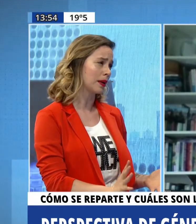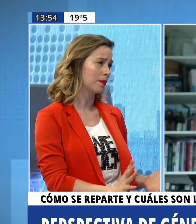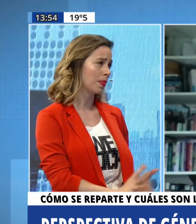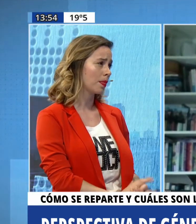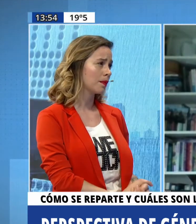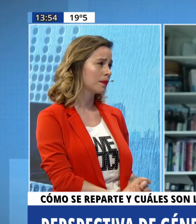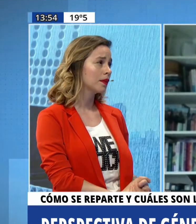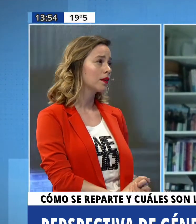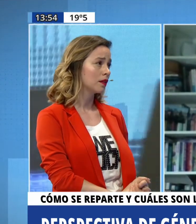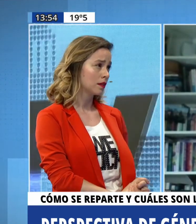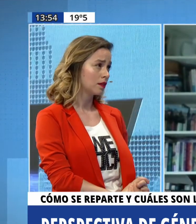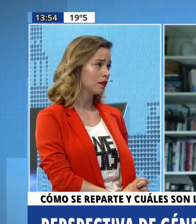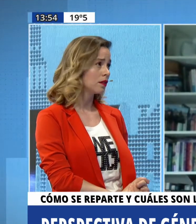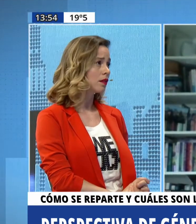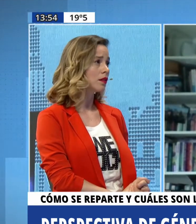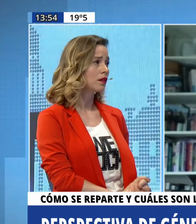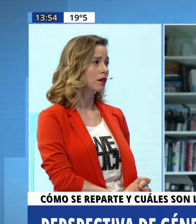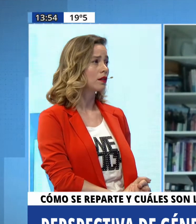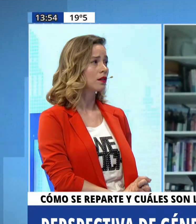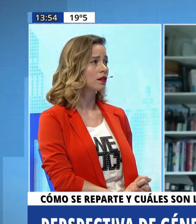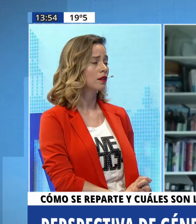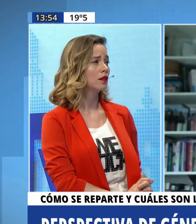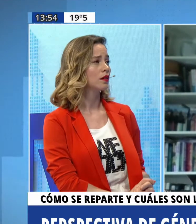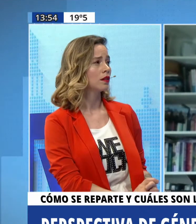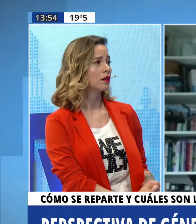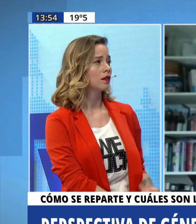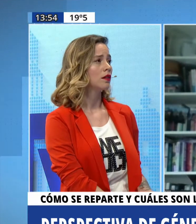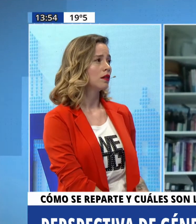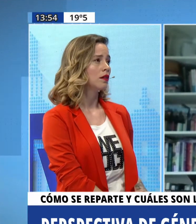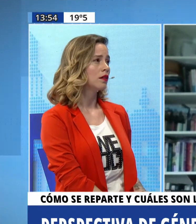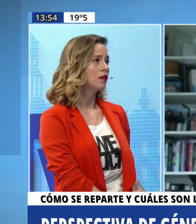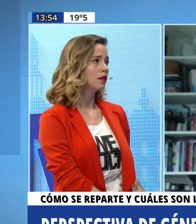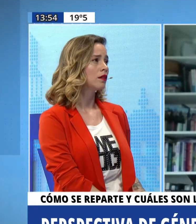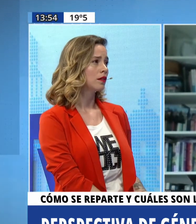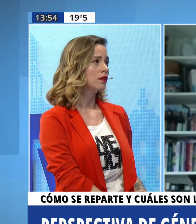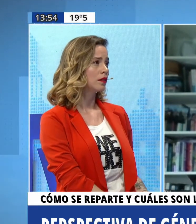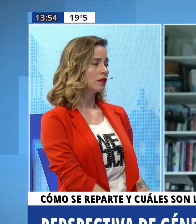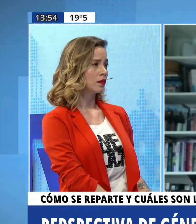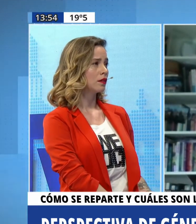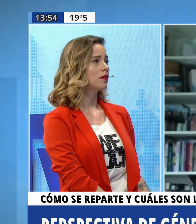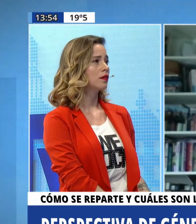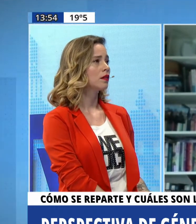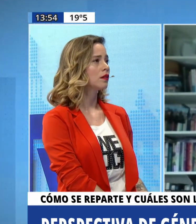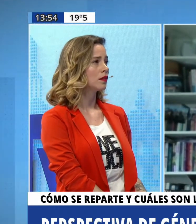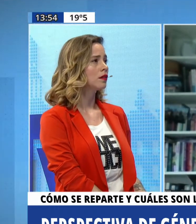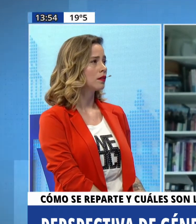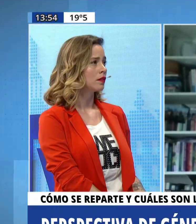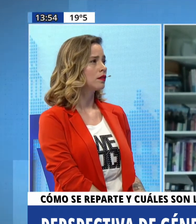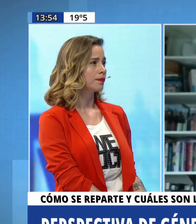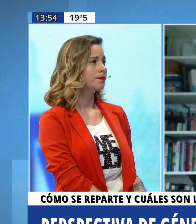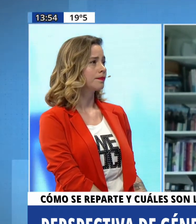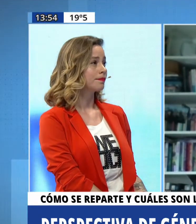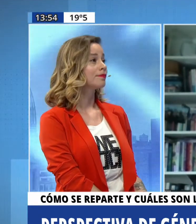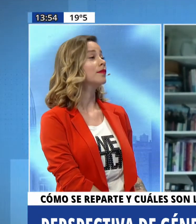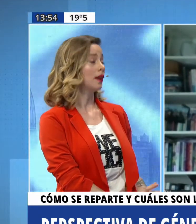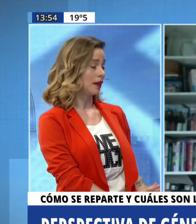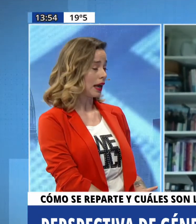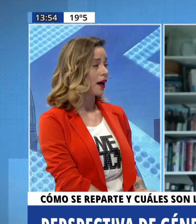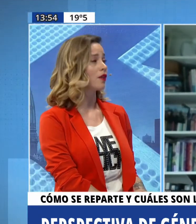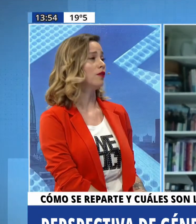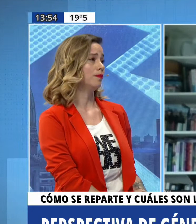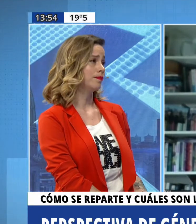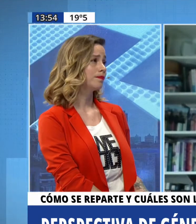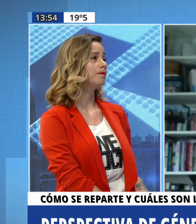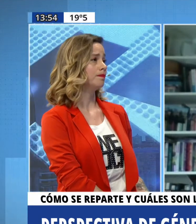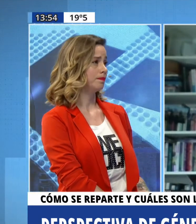corregime No, no está perfecto acá lo que aparece marcado y además claro es la primera vez que tenemos un Ministerio